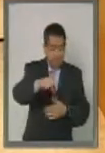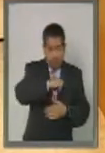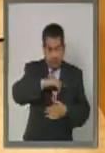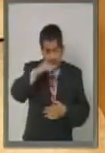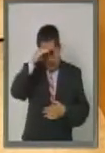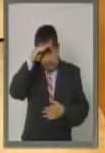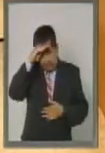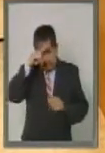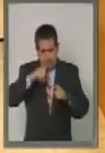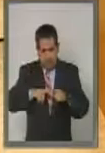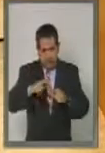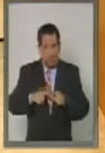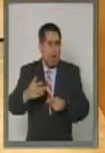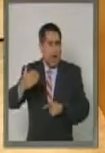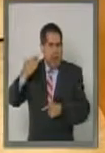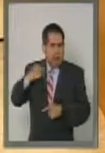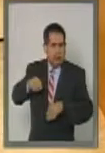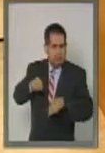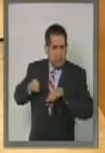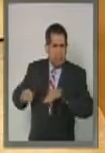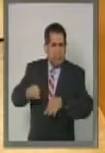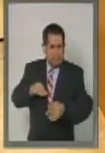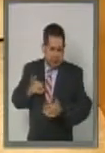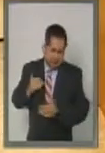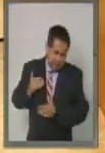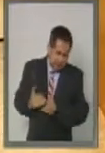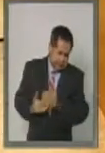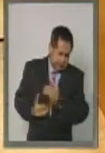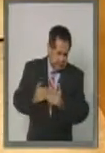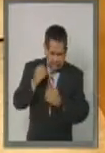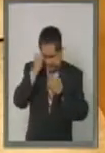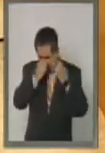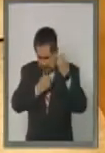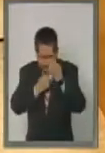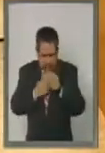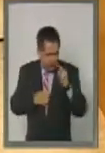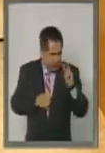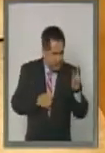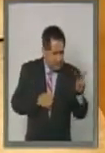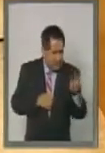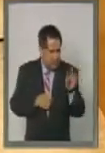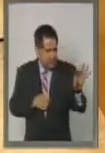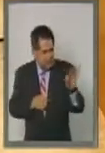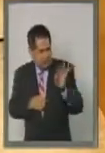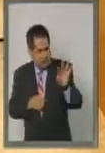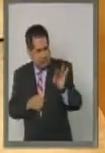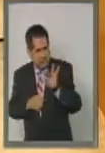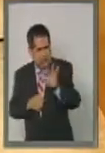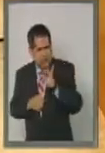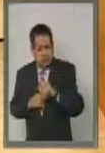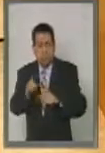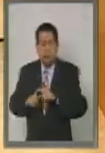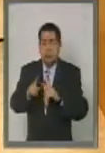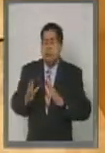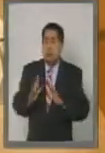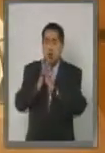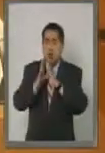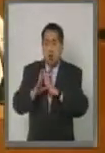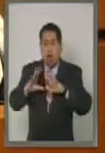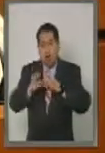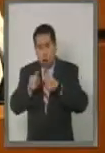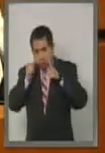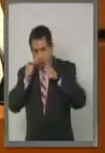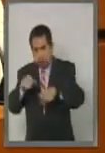resultado de un proceso de trabajo, de evaluación y selección en el que participaron y se interesaron